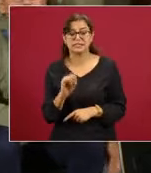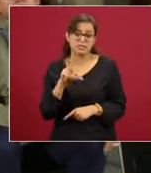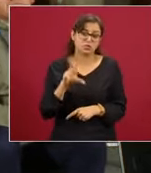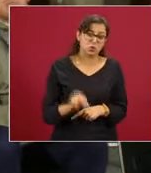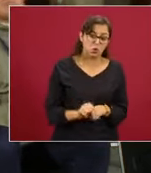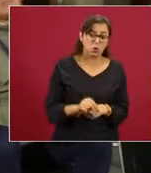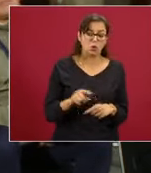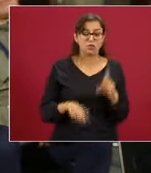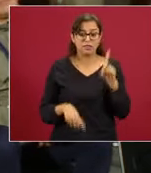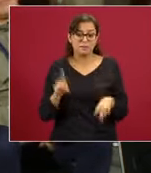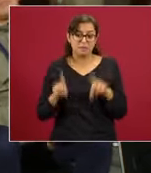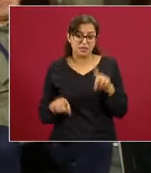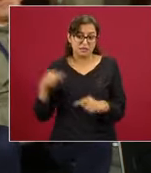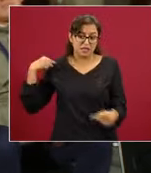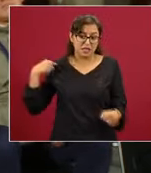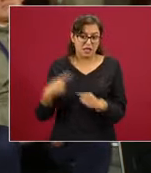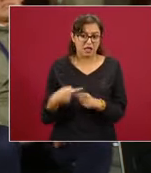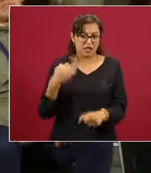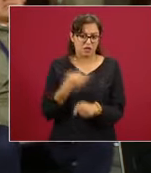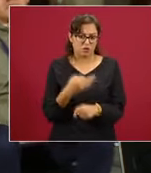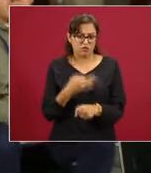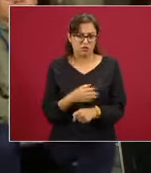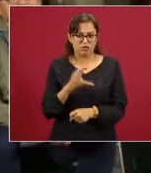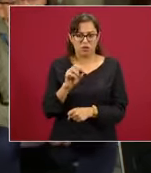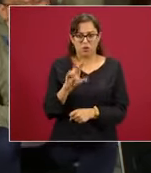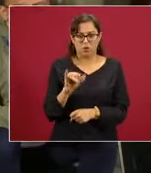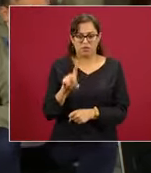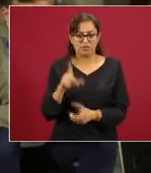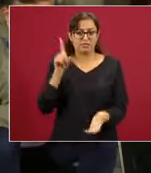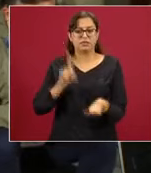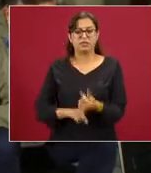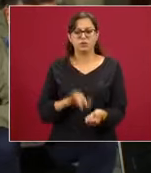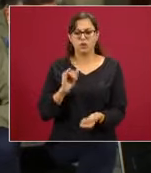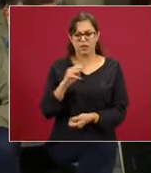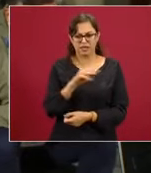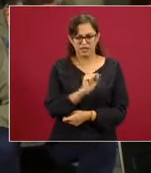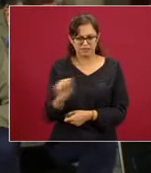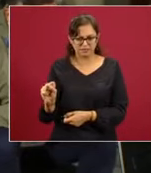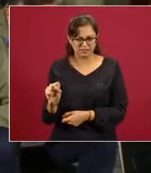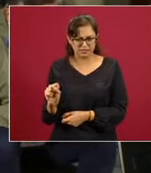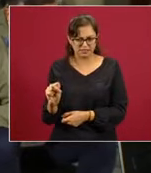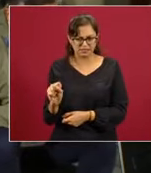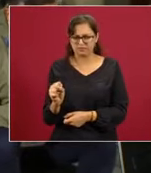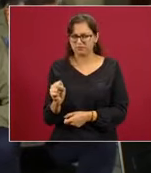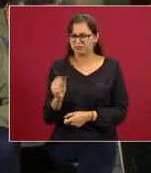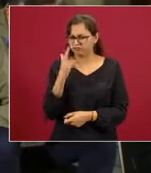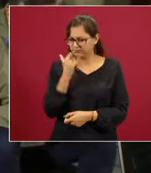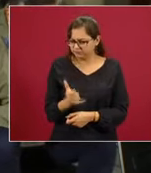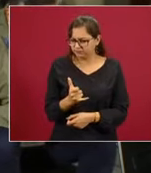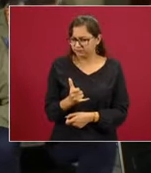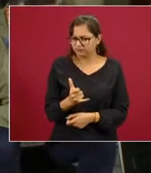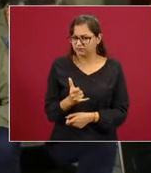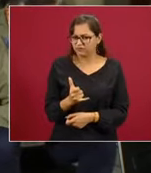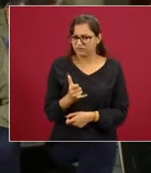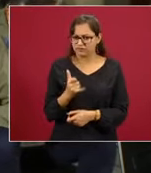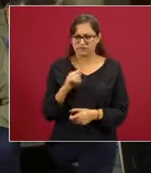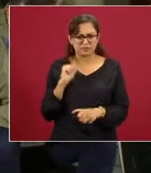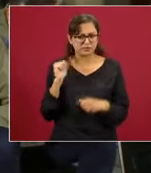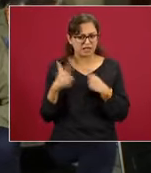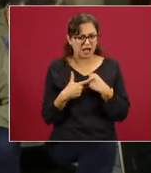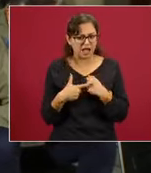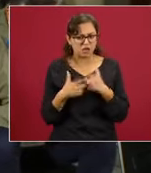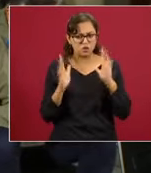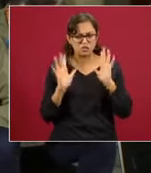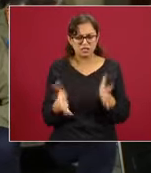hasta este momento por la cuestión de COVID en el IMSS. No sé si hay alguna línea ya o